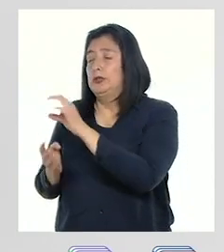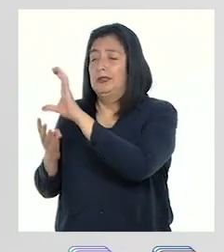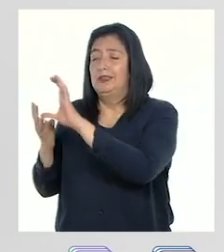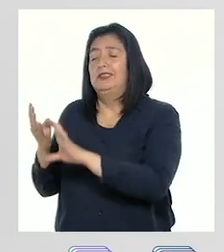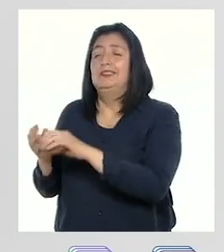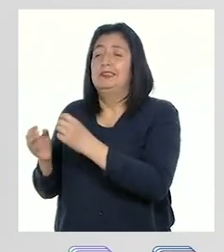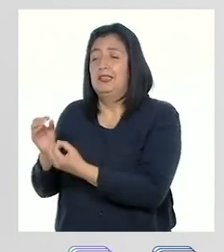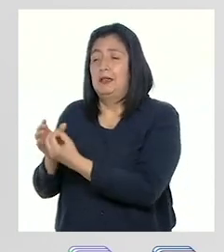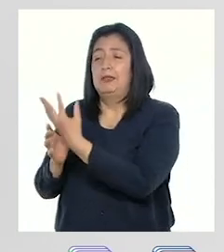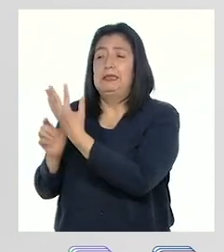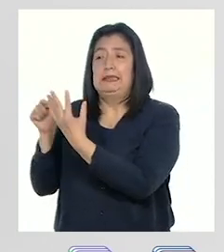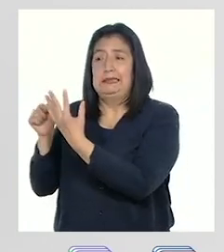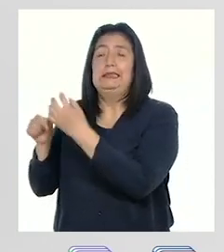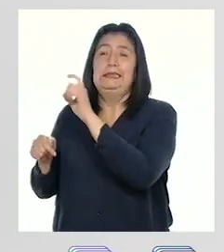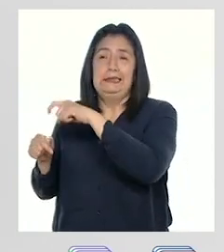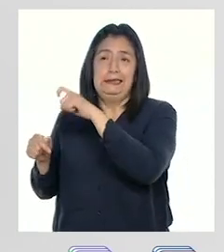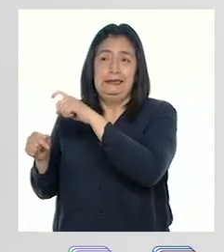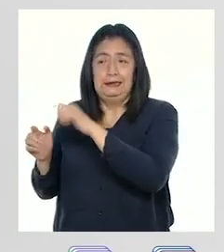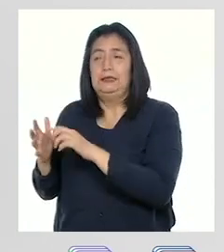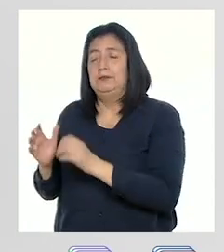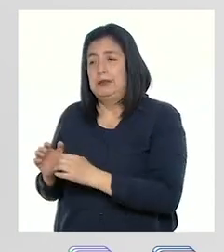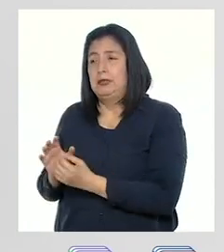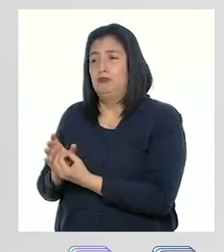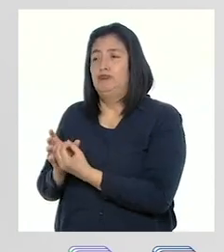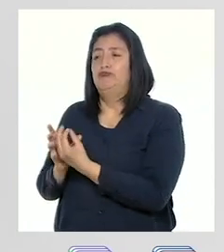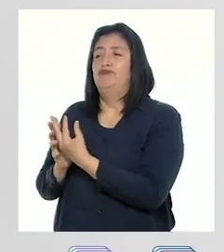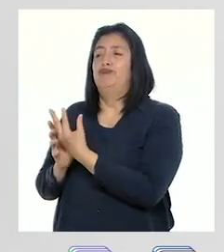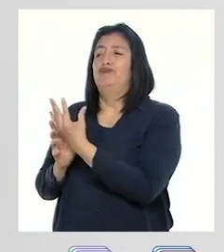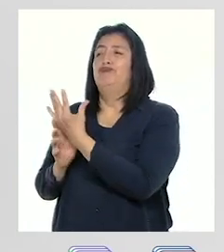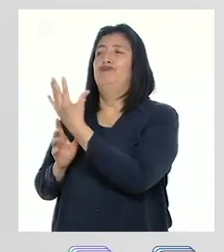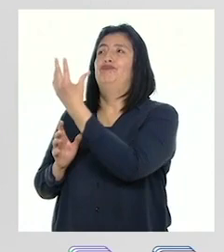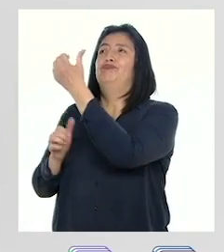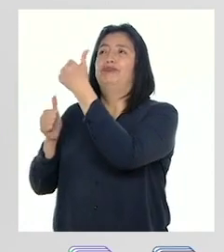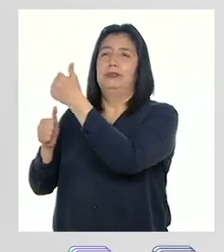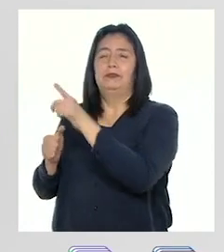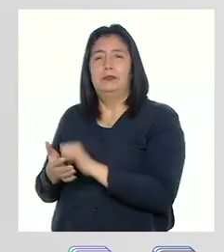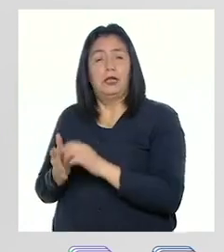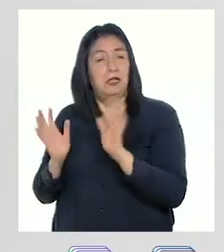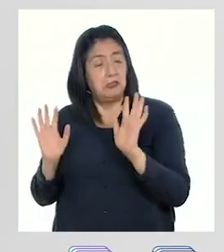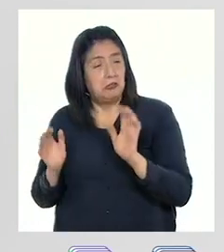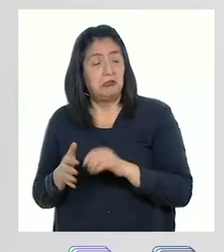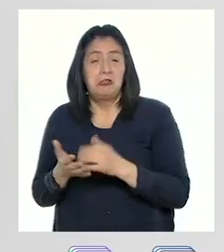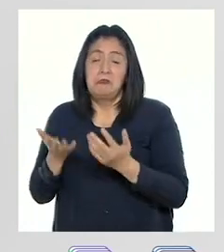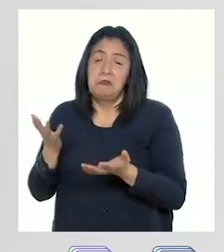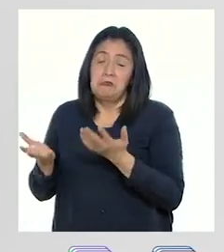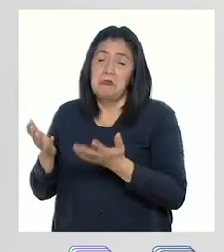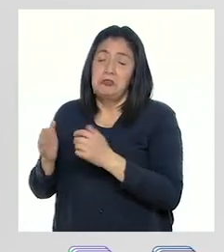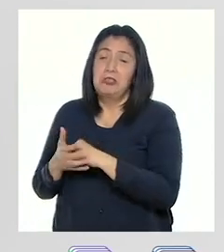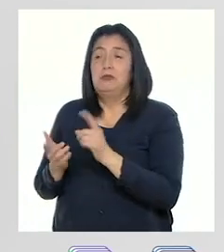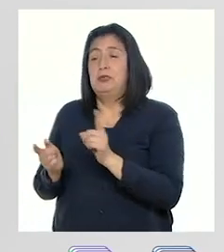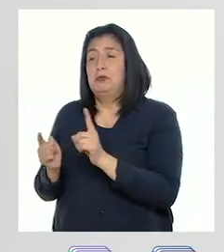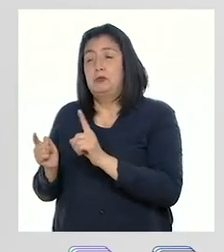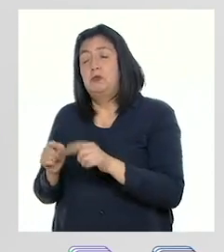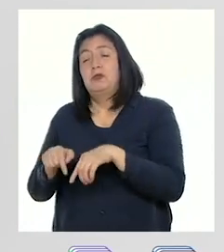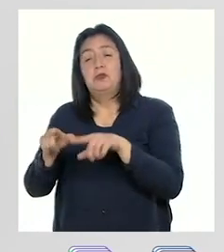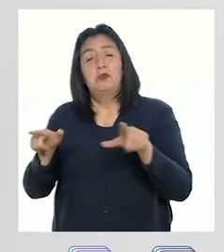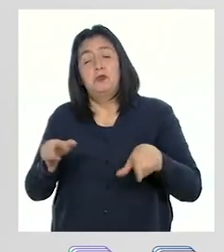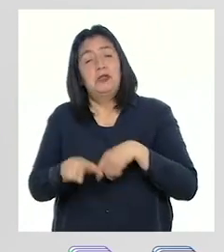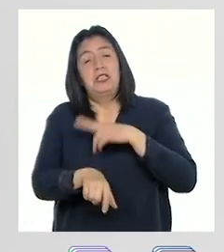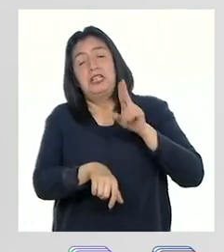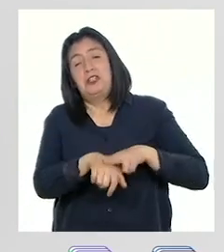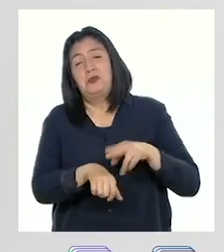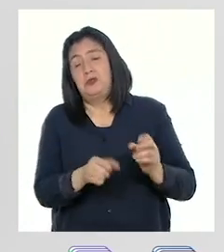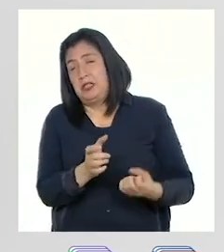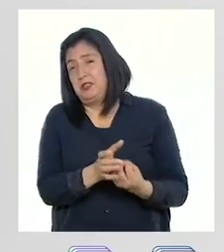que las plantas necesitan para crecer óptimamente, aun si se encuentran fuera de su lugar natural